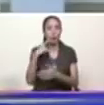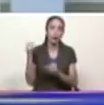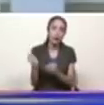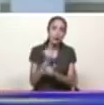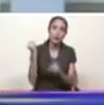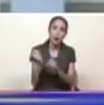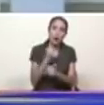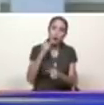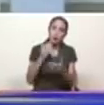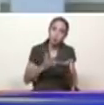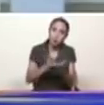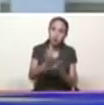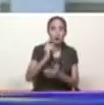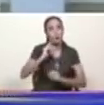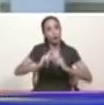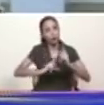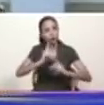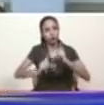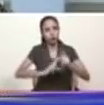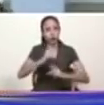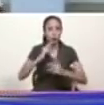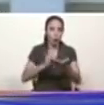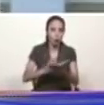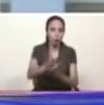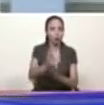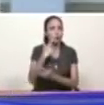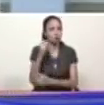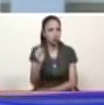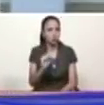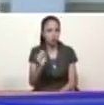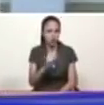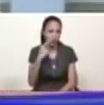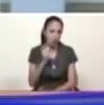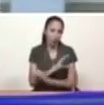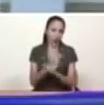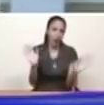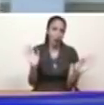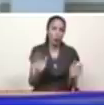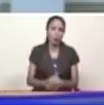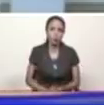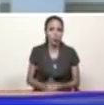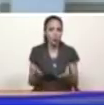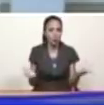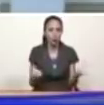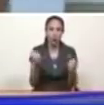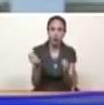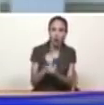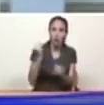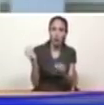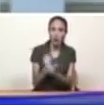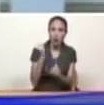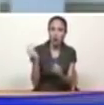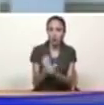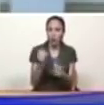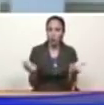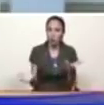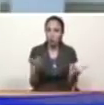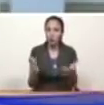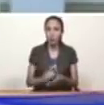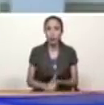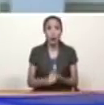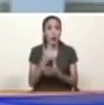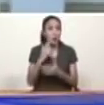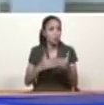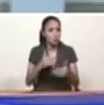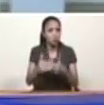trabajando seguir produciendo Venezuela que si se puede paz y trabajo trabajo y paz avance